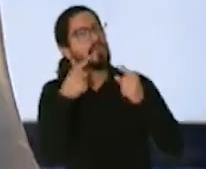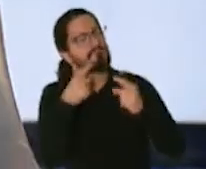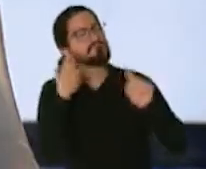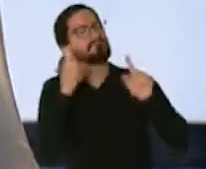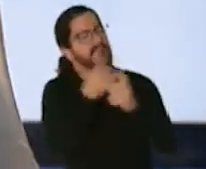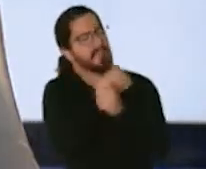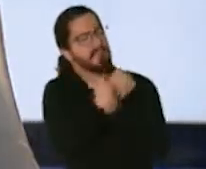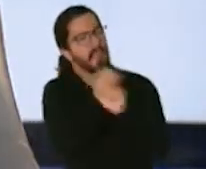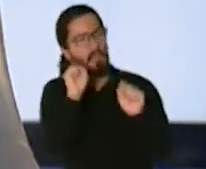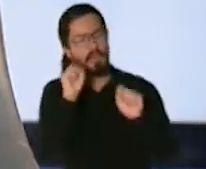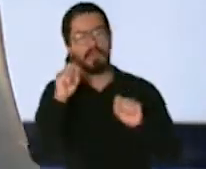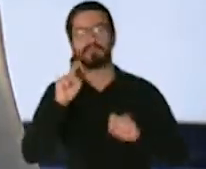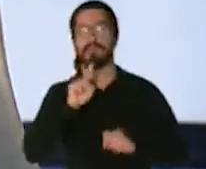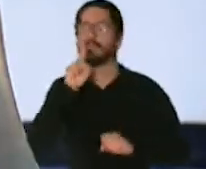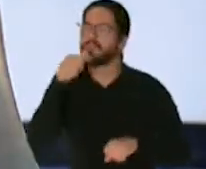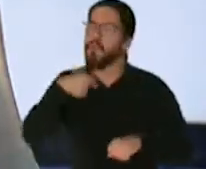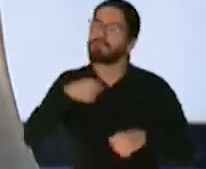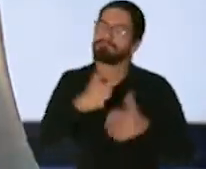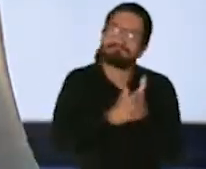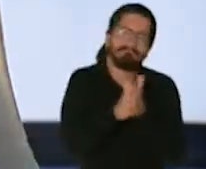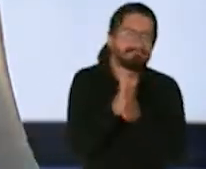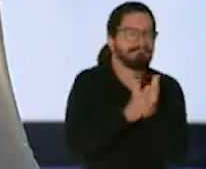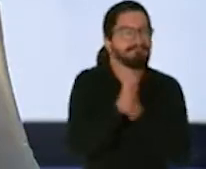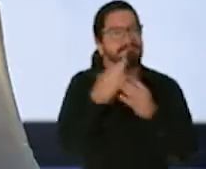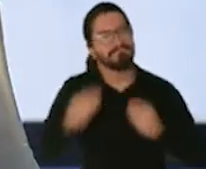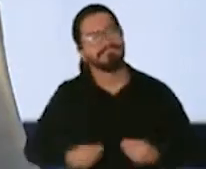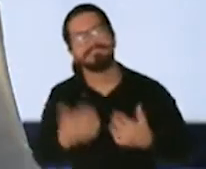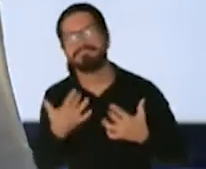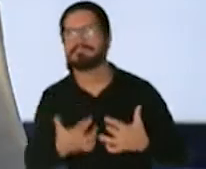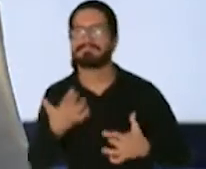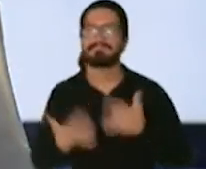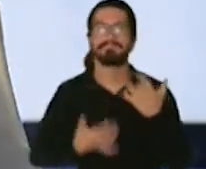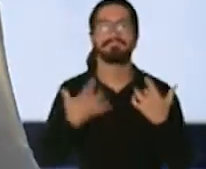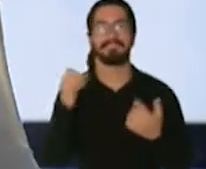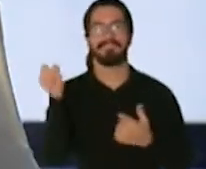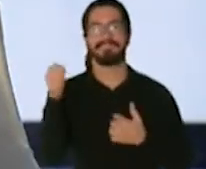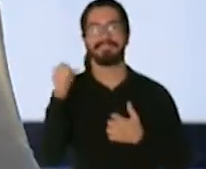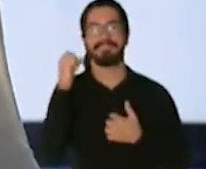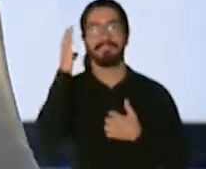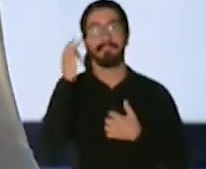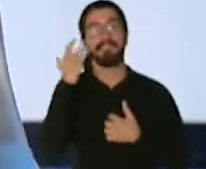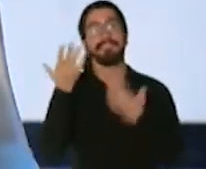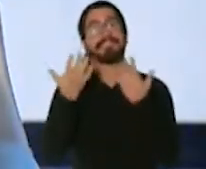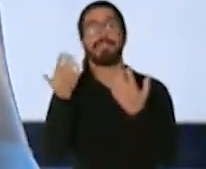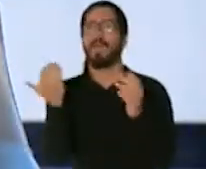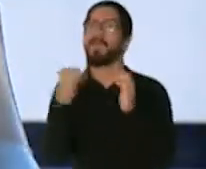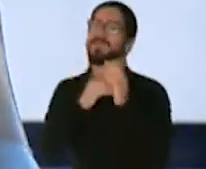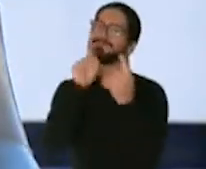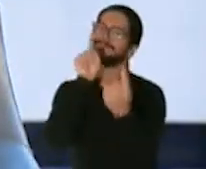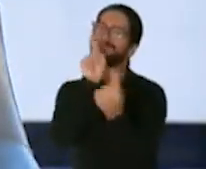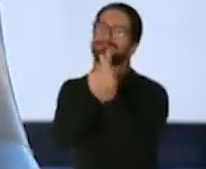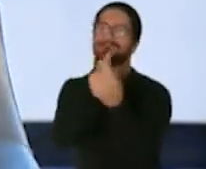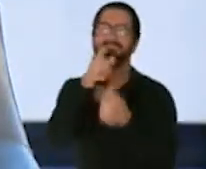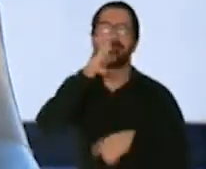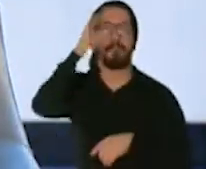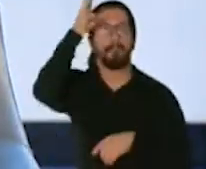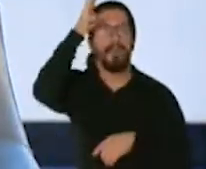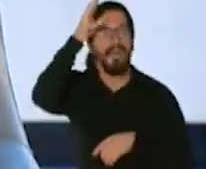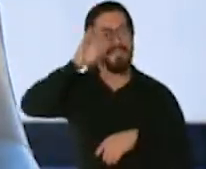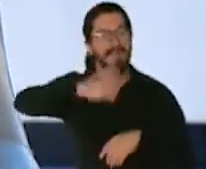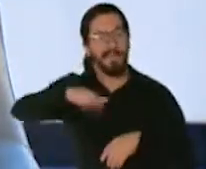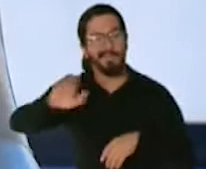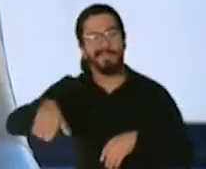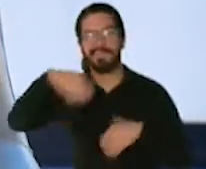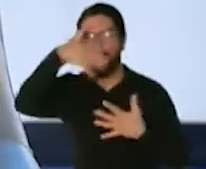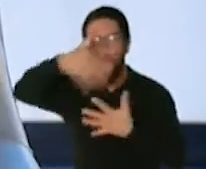emocionado con esto de la vacuna porque sabemos que mira este vamos a poder abrazar a nuestros papás nuestros niños van a poder jugar